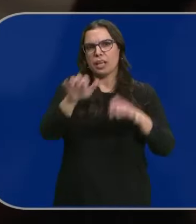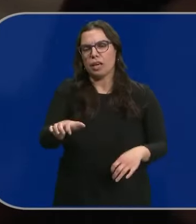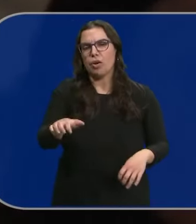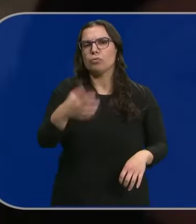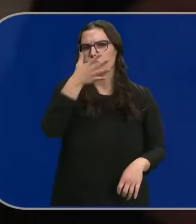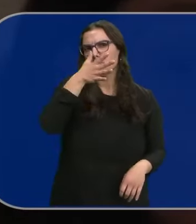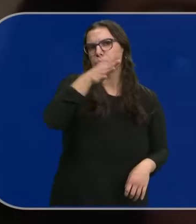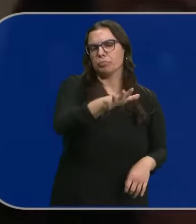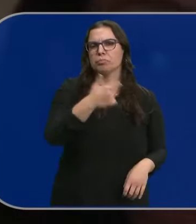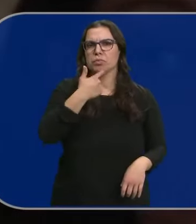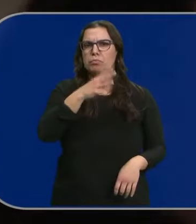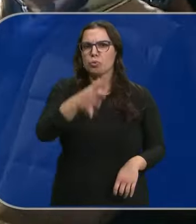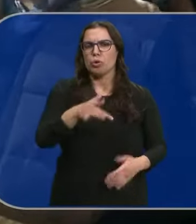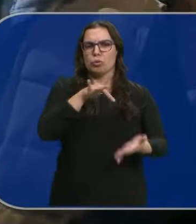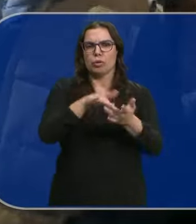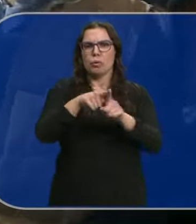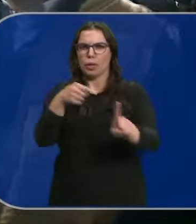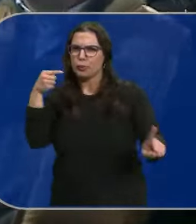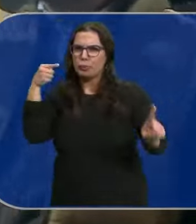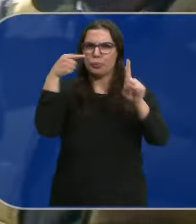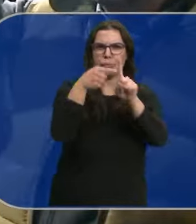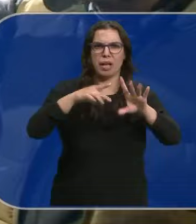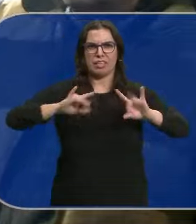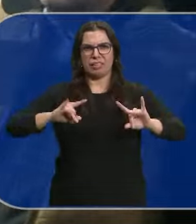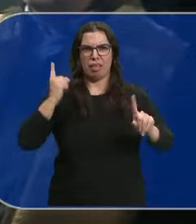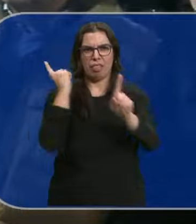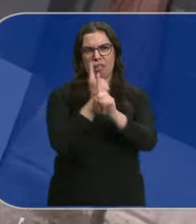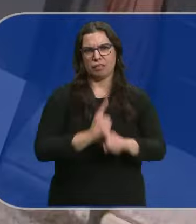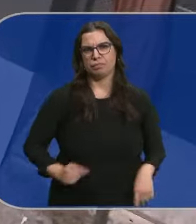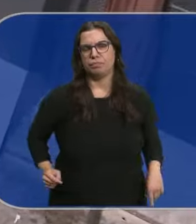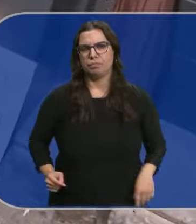León Ha denunciado lo que califica como ataque y asedio a sus sedes